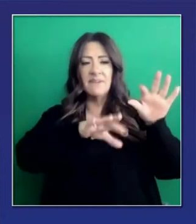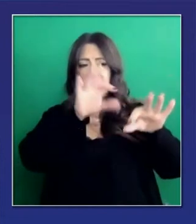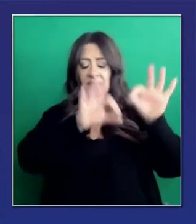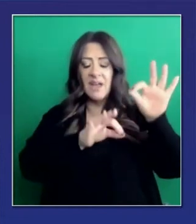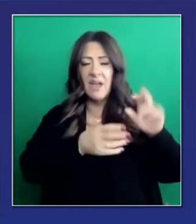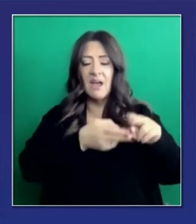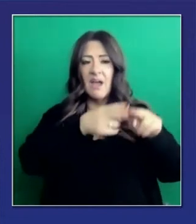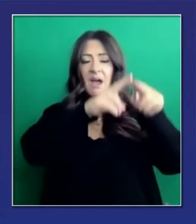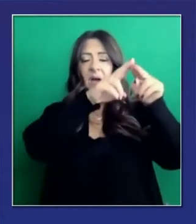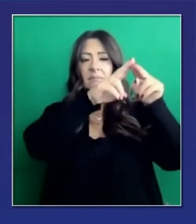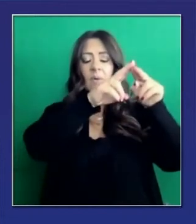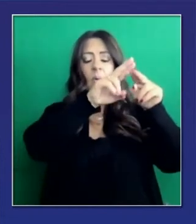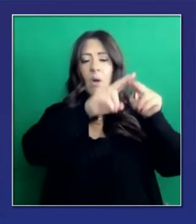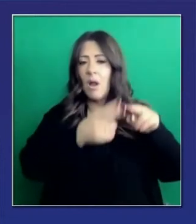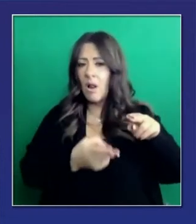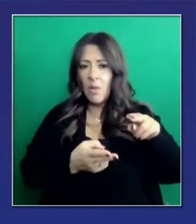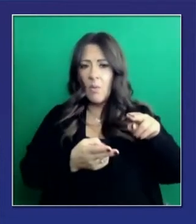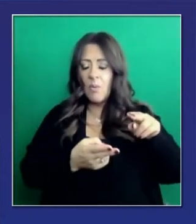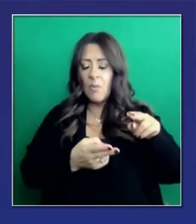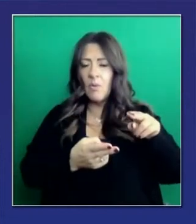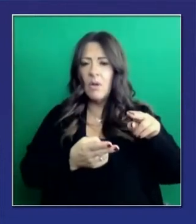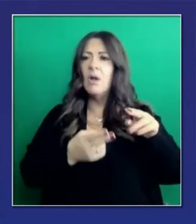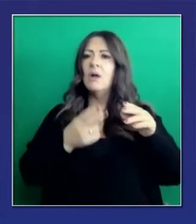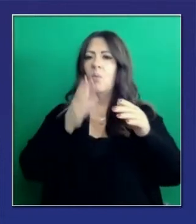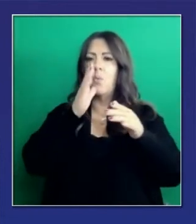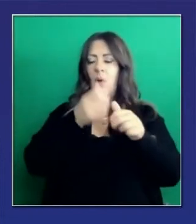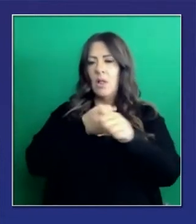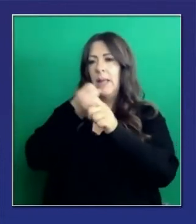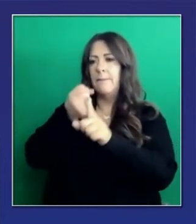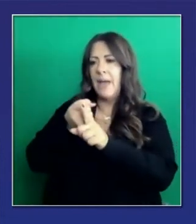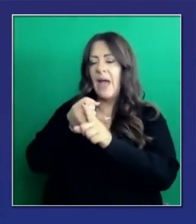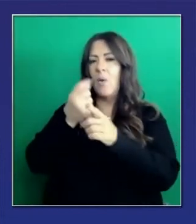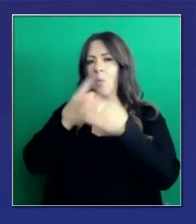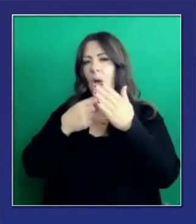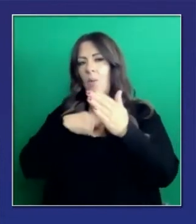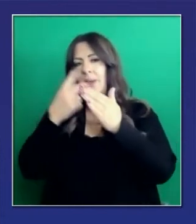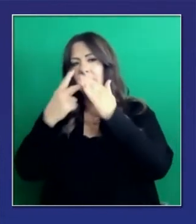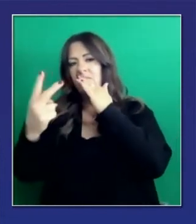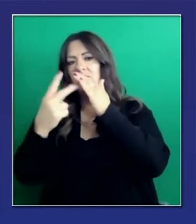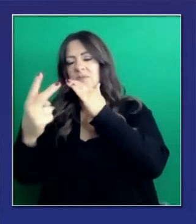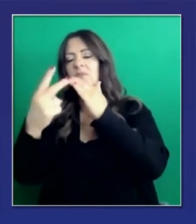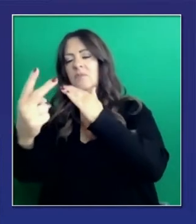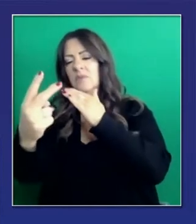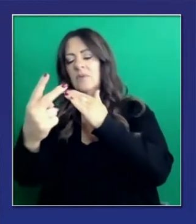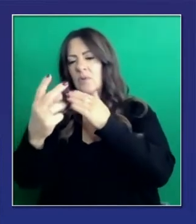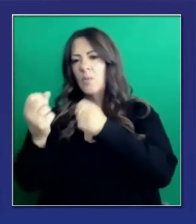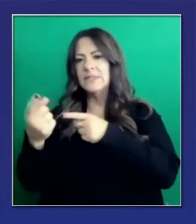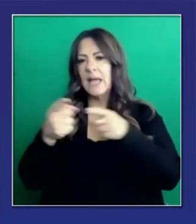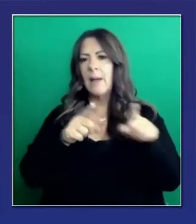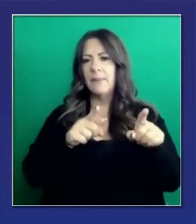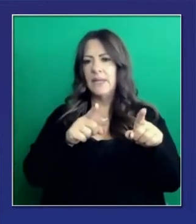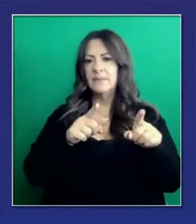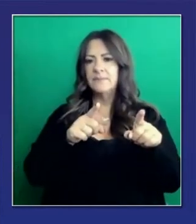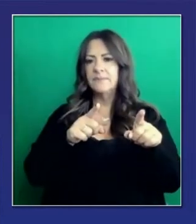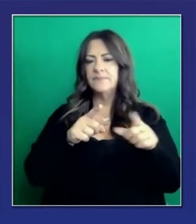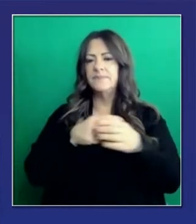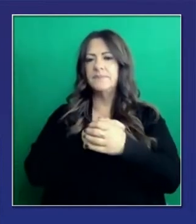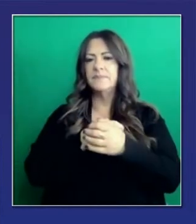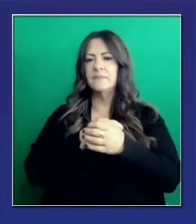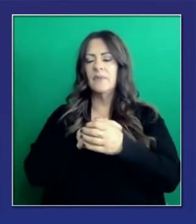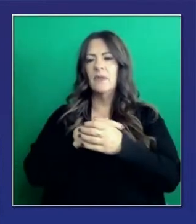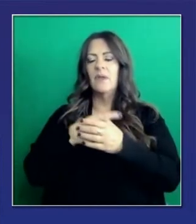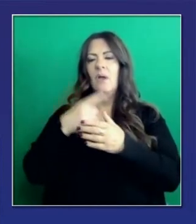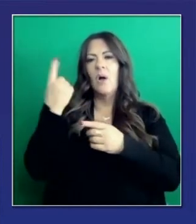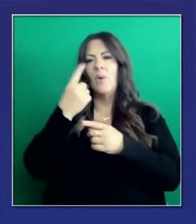serían más bajos. Esperemos que estemos viendo una disminución que hemos visto en los pasados 10 a